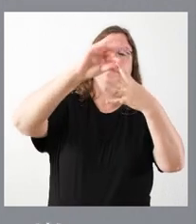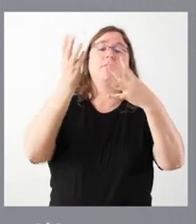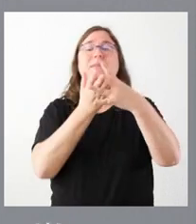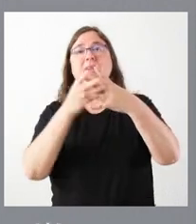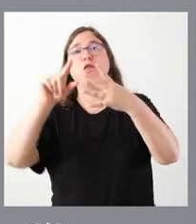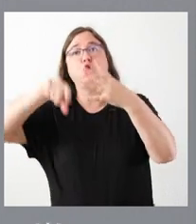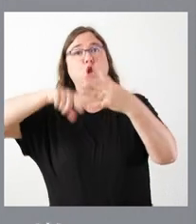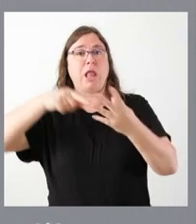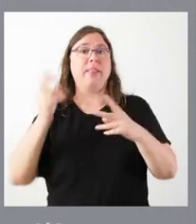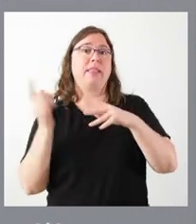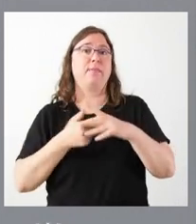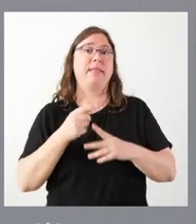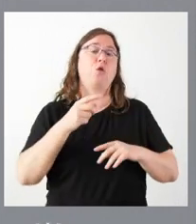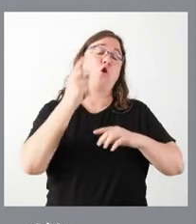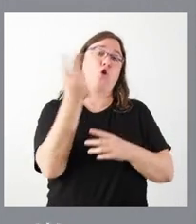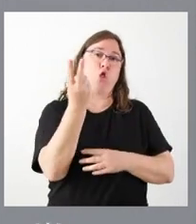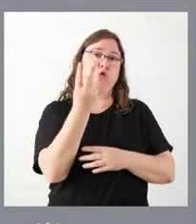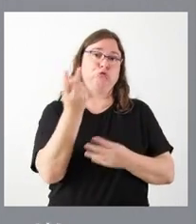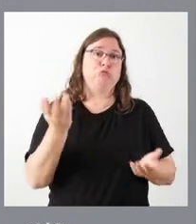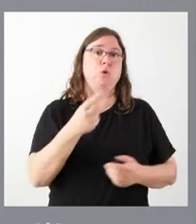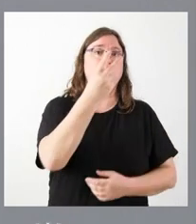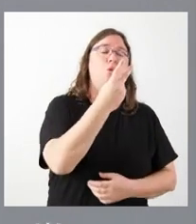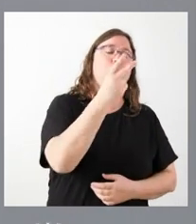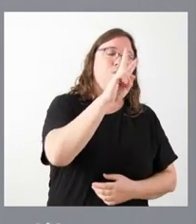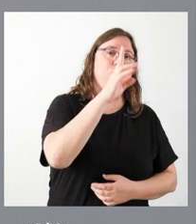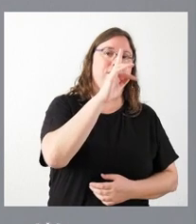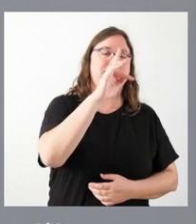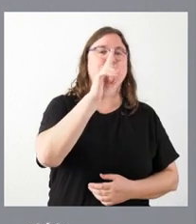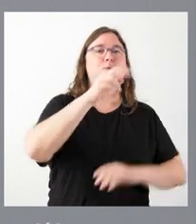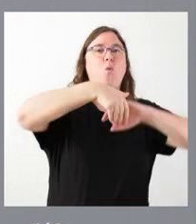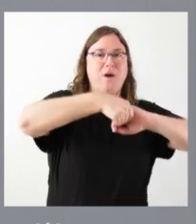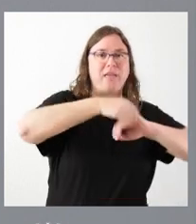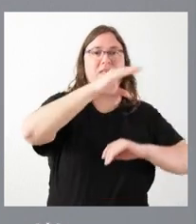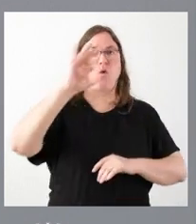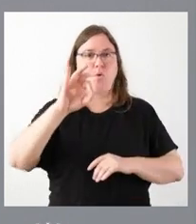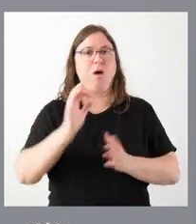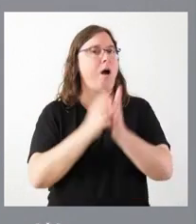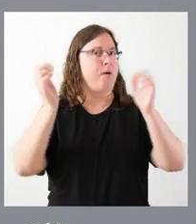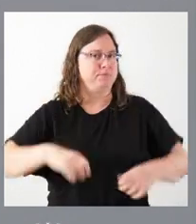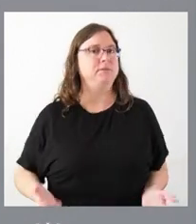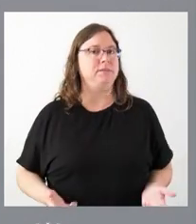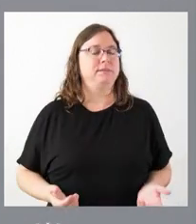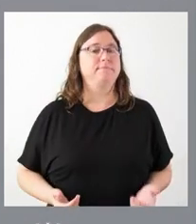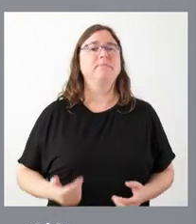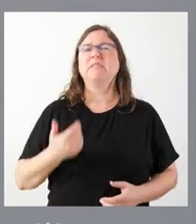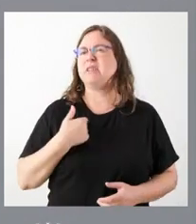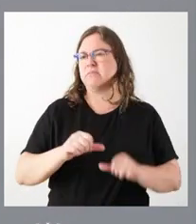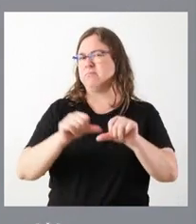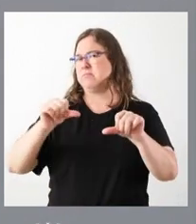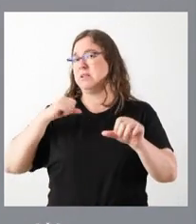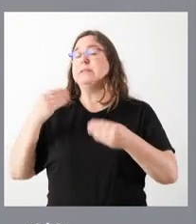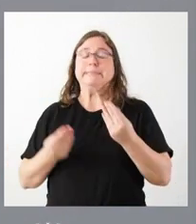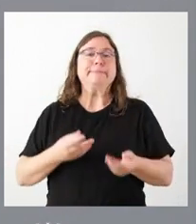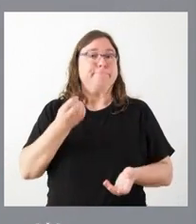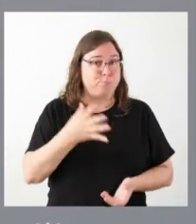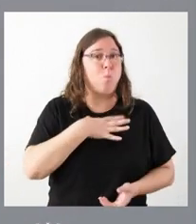al total de ellos dividido entre UGT y comisiones obreras. Y, por tanto, eso es algo ya de común aceptación en otras ocasiones. Es plenamente compatible ante su pregunta